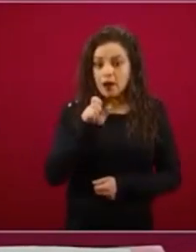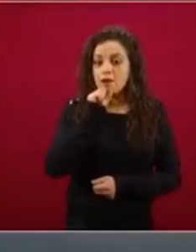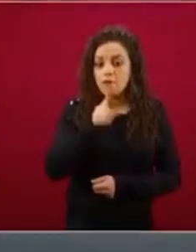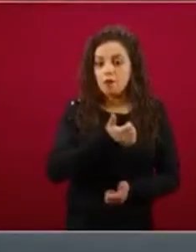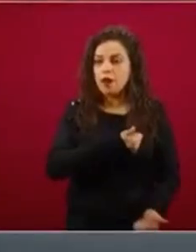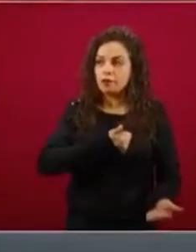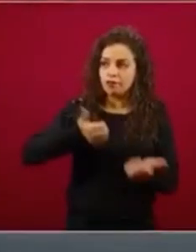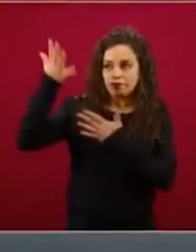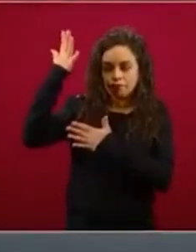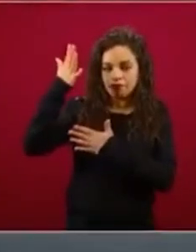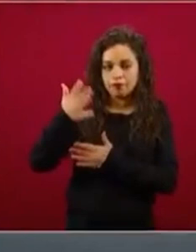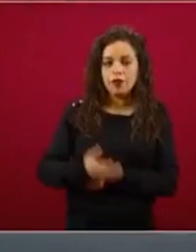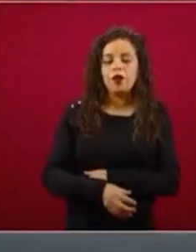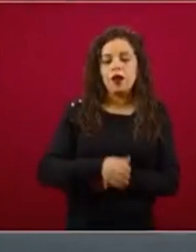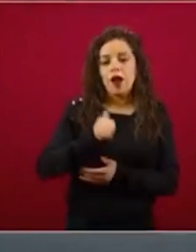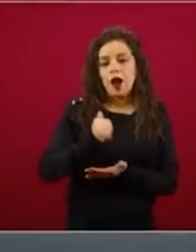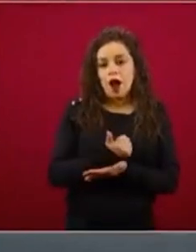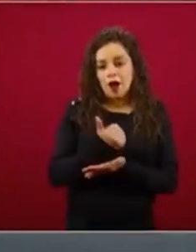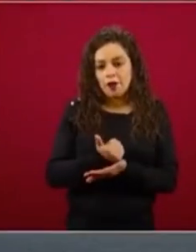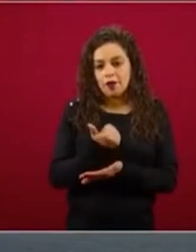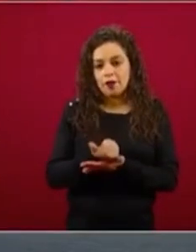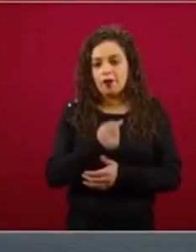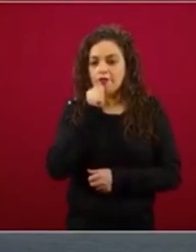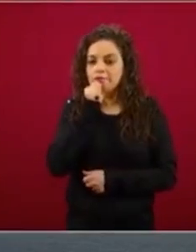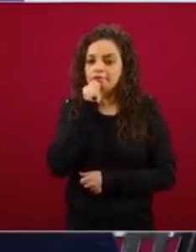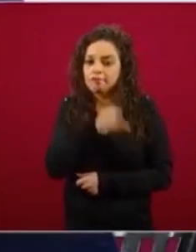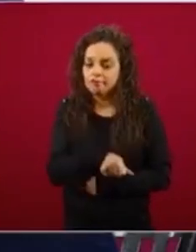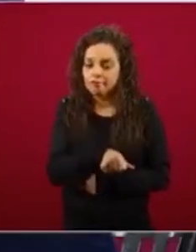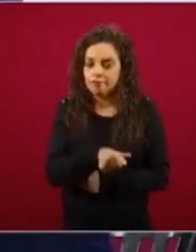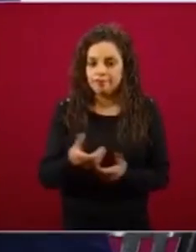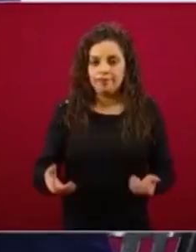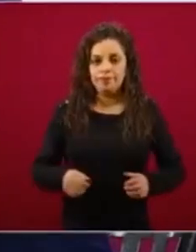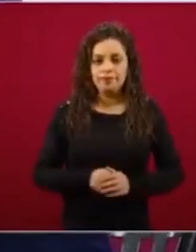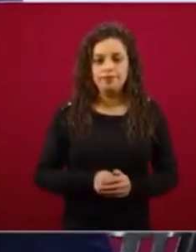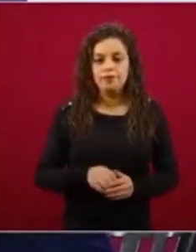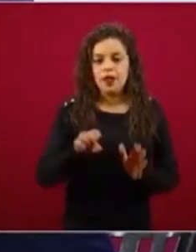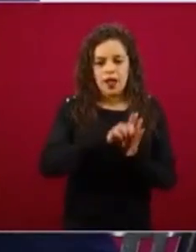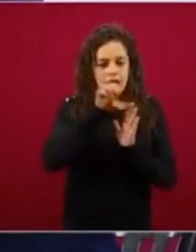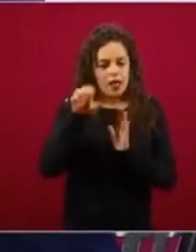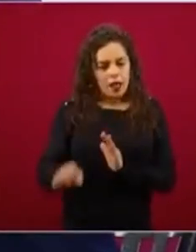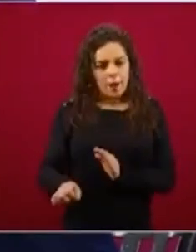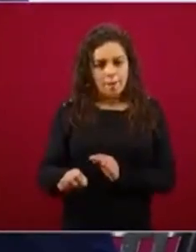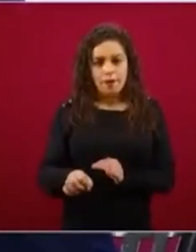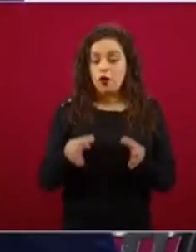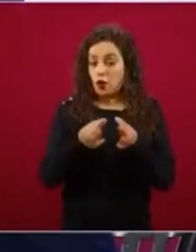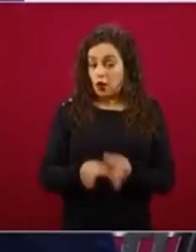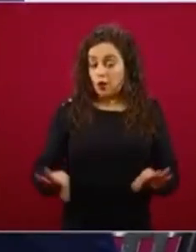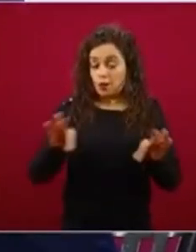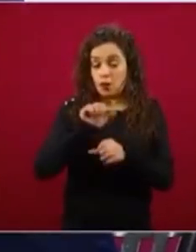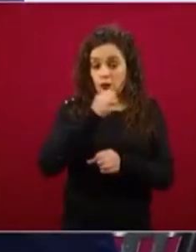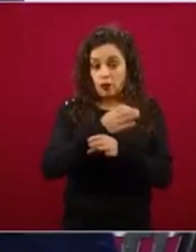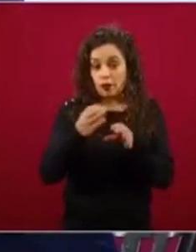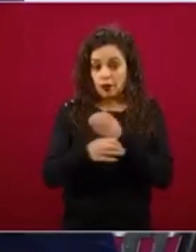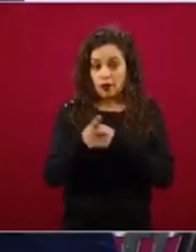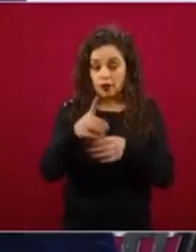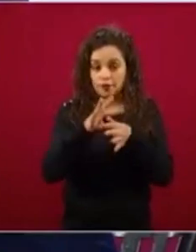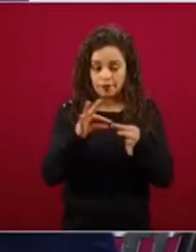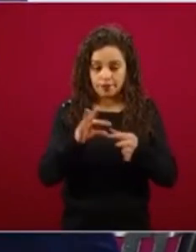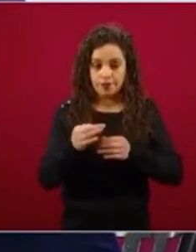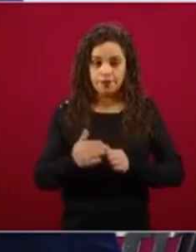del arroz que consumimos. Y les doy un ejemplo adicional muy importante. Durante el año